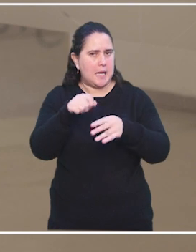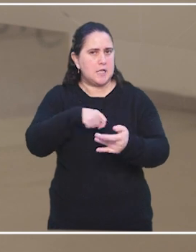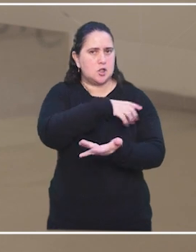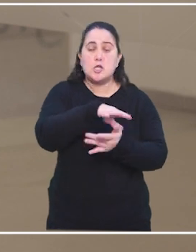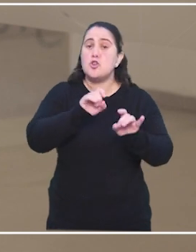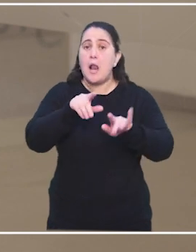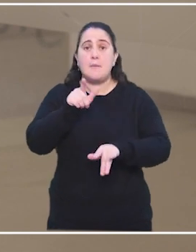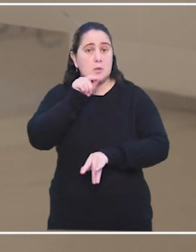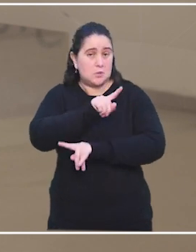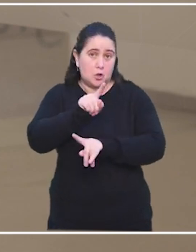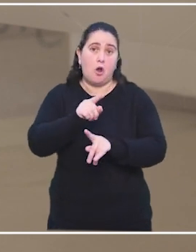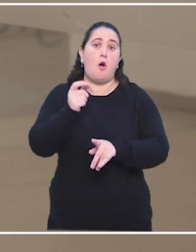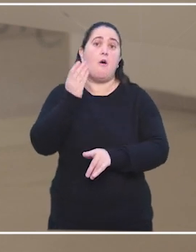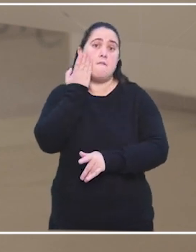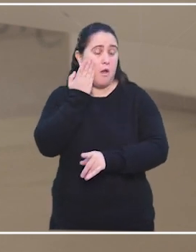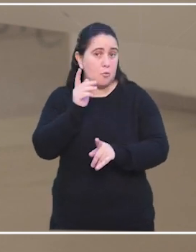solamente Twitter, Facebook, etc.